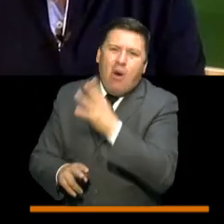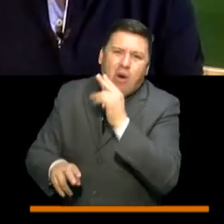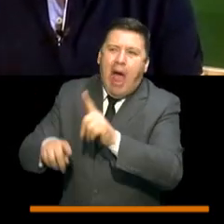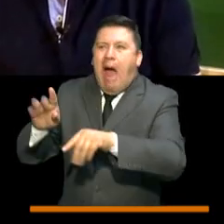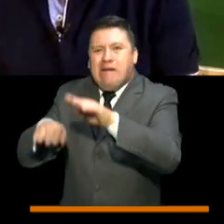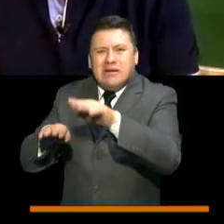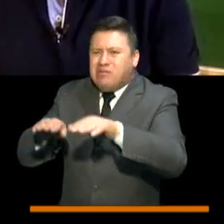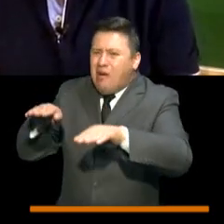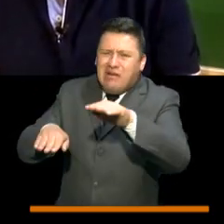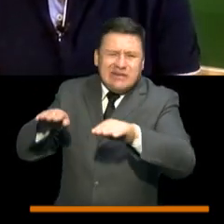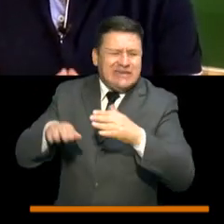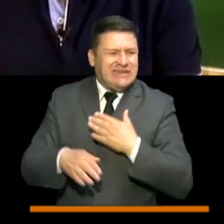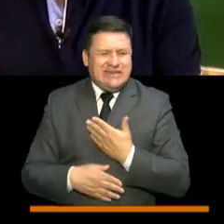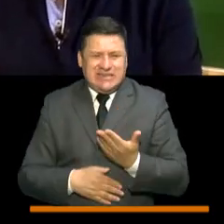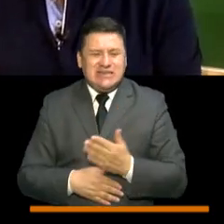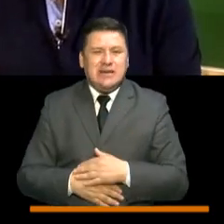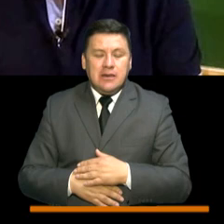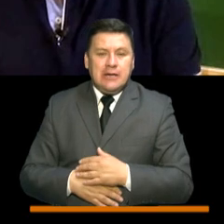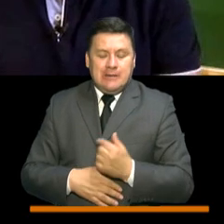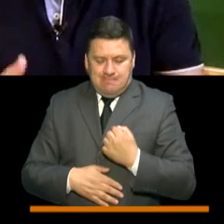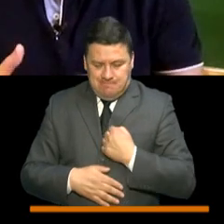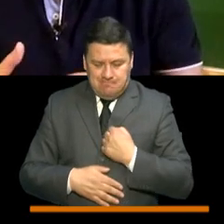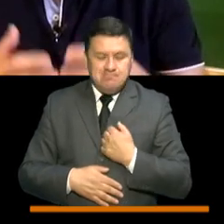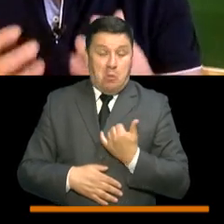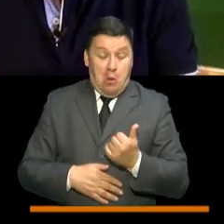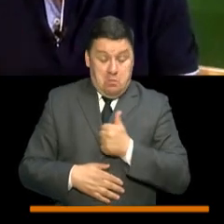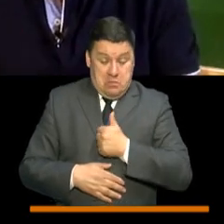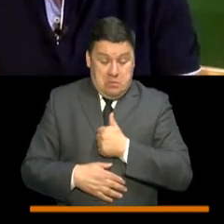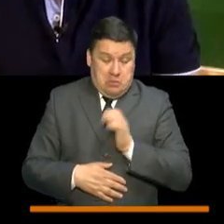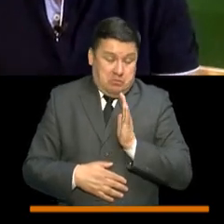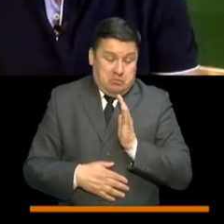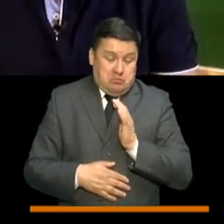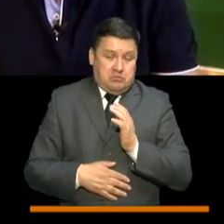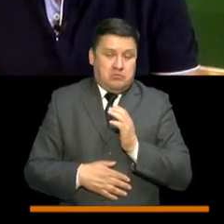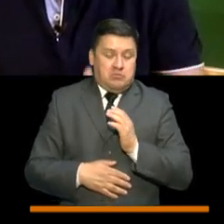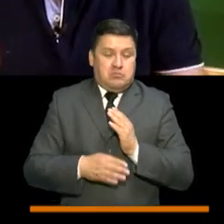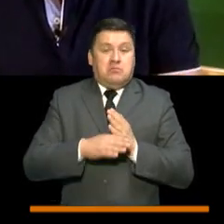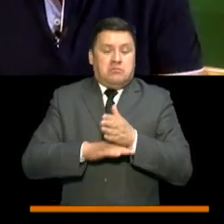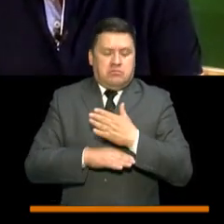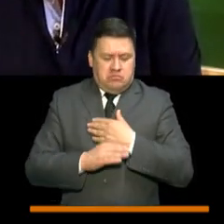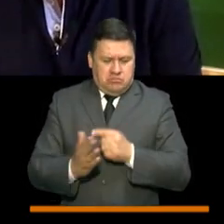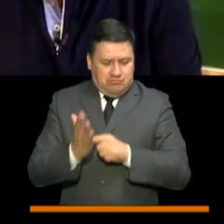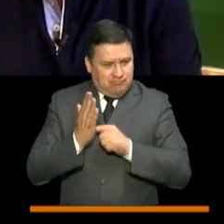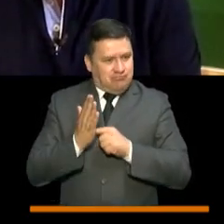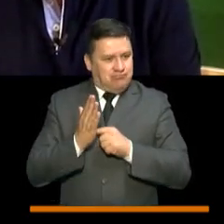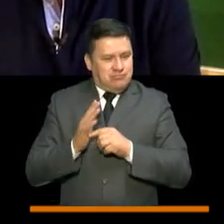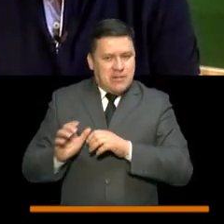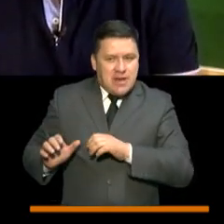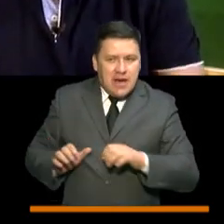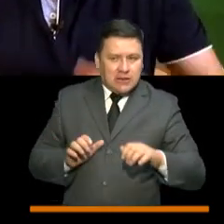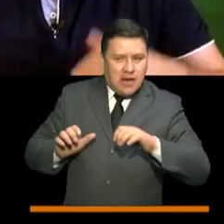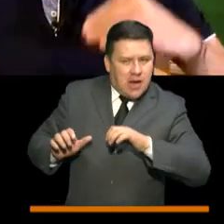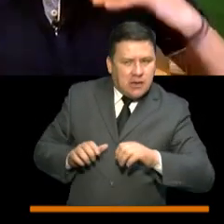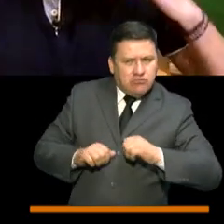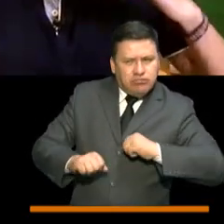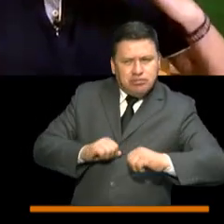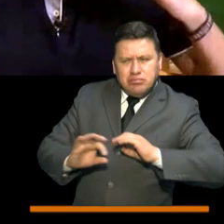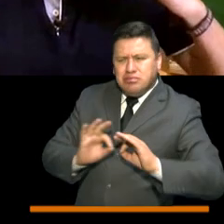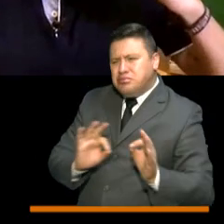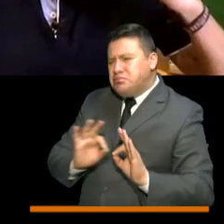entrar en detalles, presidente, yo quisiera decirle que nos hemos demostrado a través de las diferentes acciones que hemos logrado,